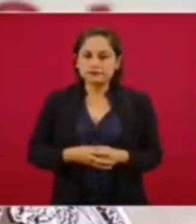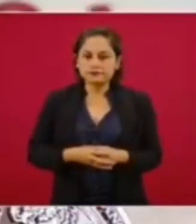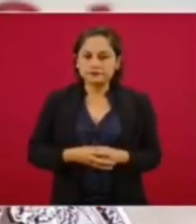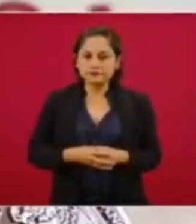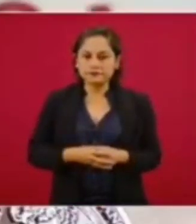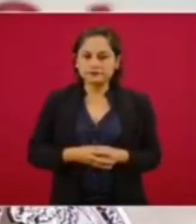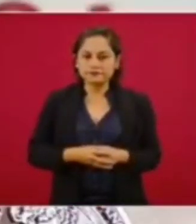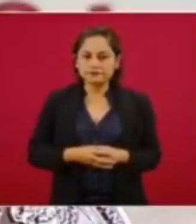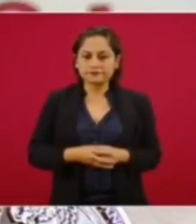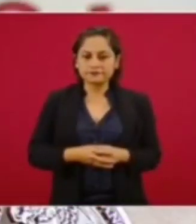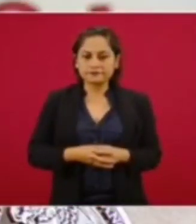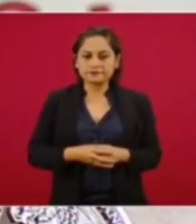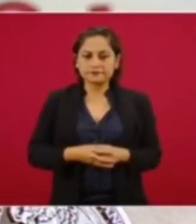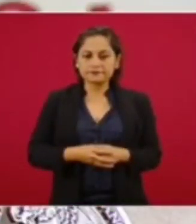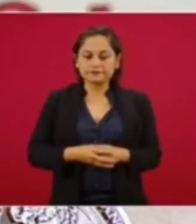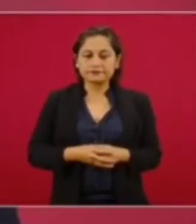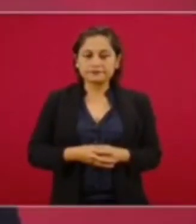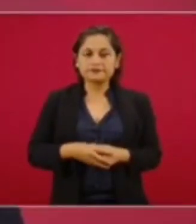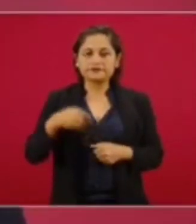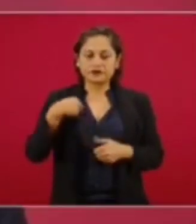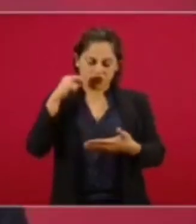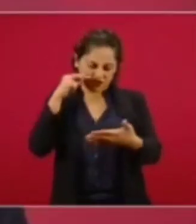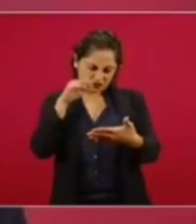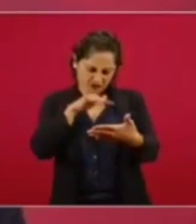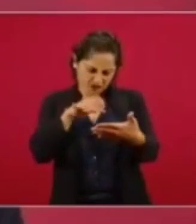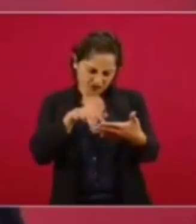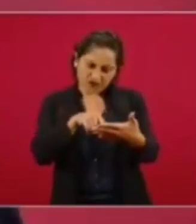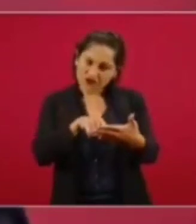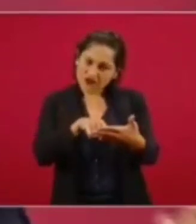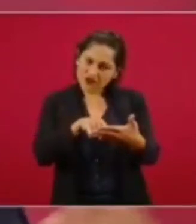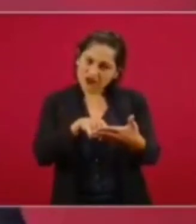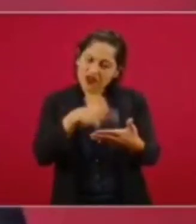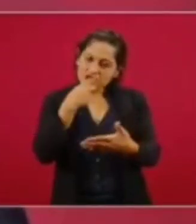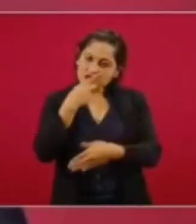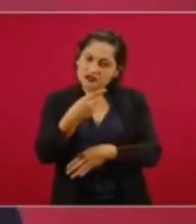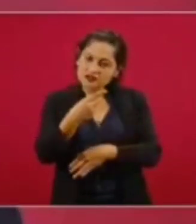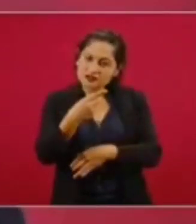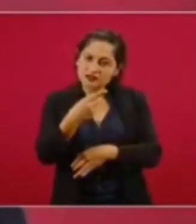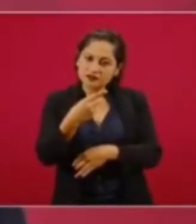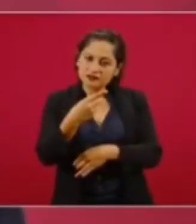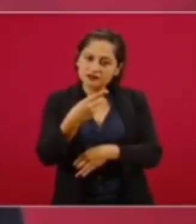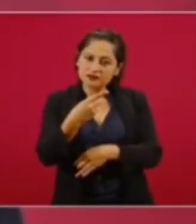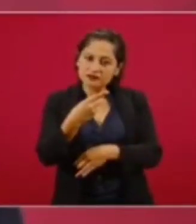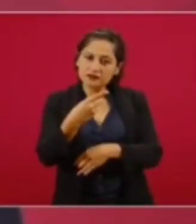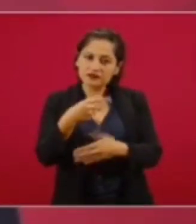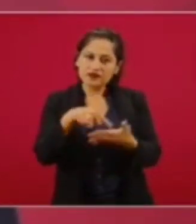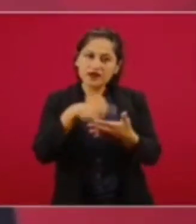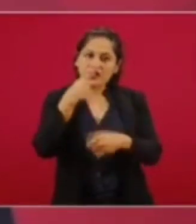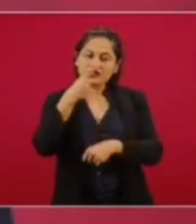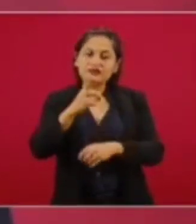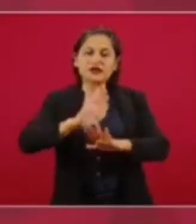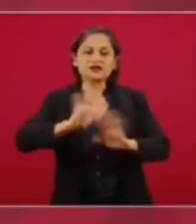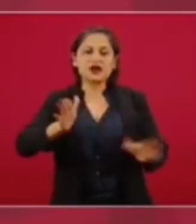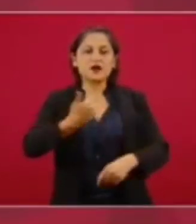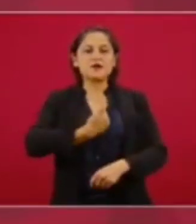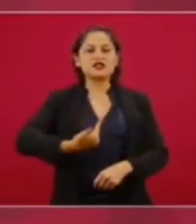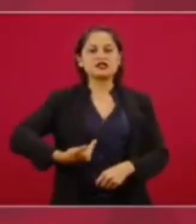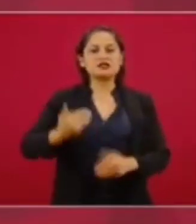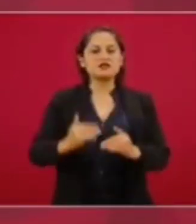Leí otro mensaje en el sentido de que ya el Ejecutivo es el poder de los poderes.